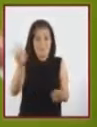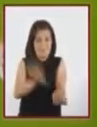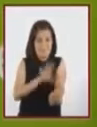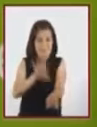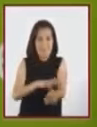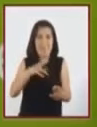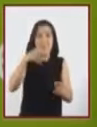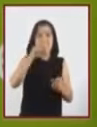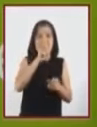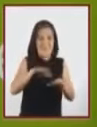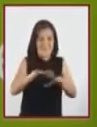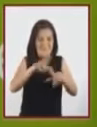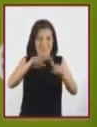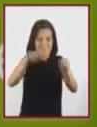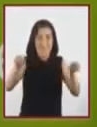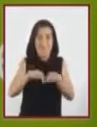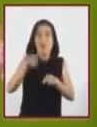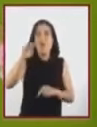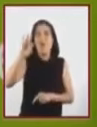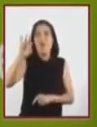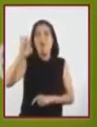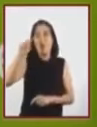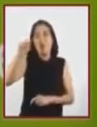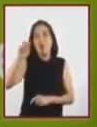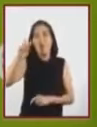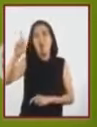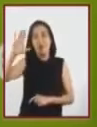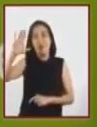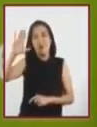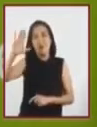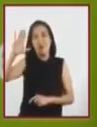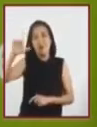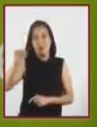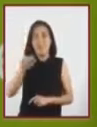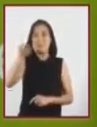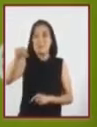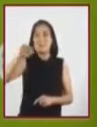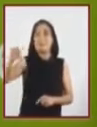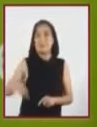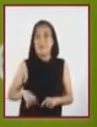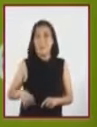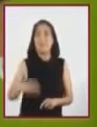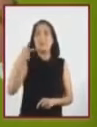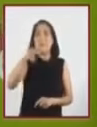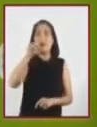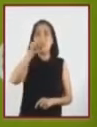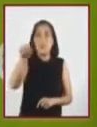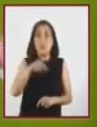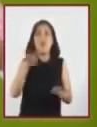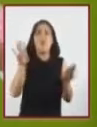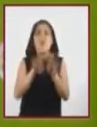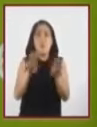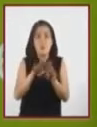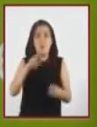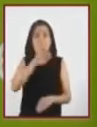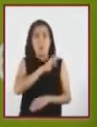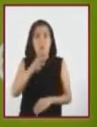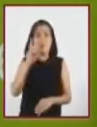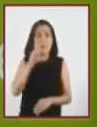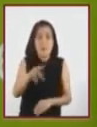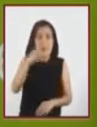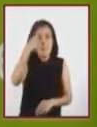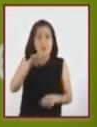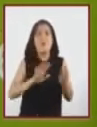a través de las celdas fotovoltaicas es muy interesante, pero ustedes jóvenes podrían mencionar cuáles son las innovaciones